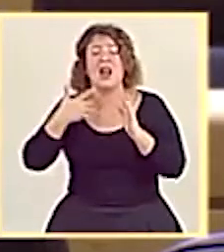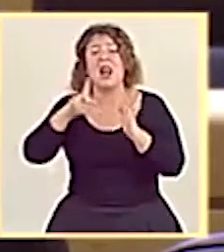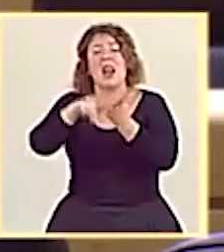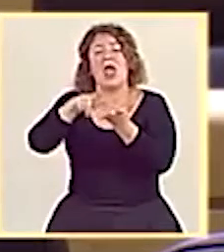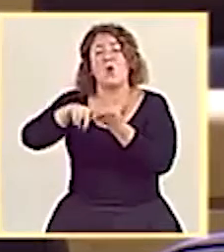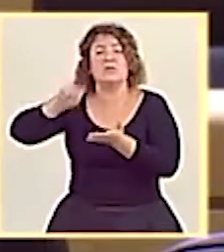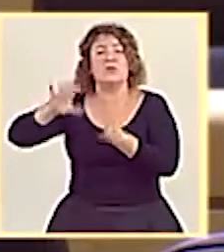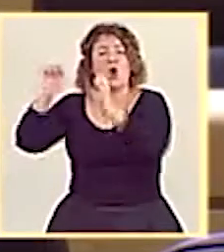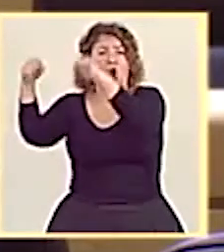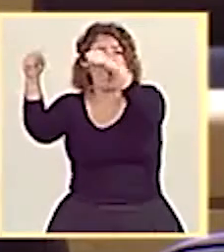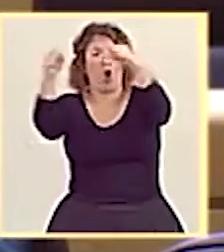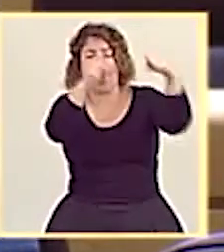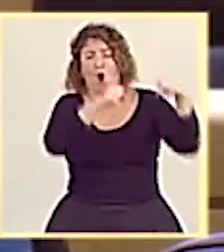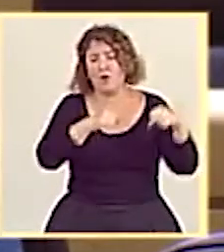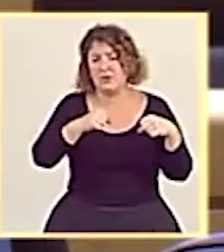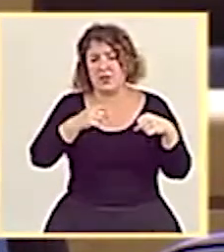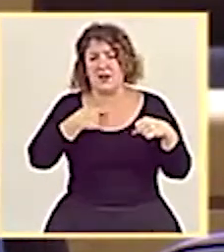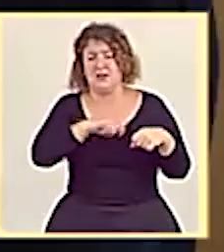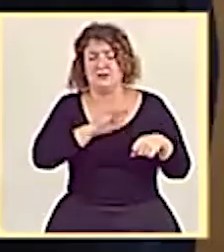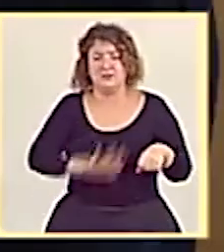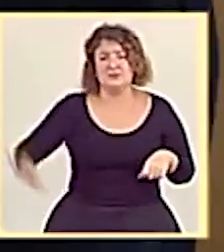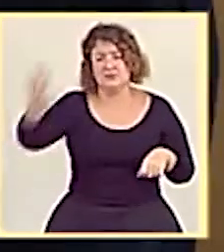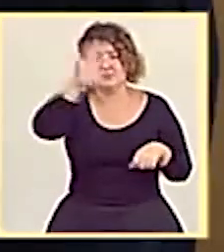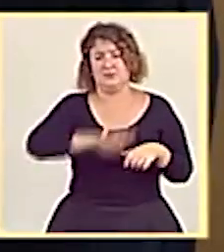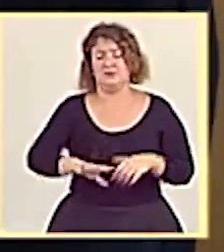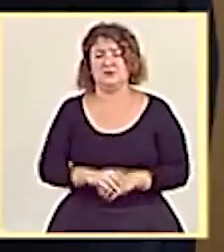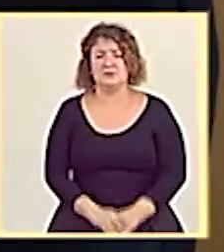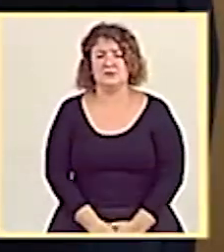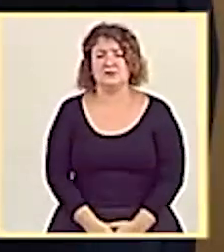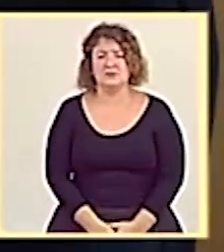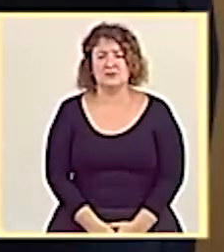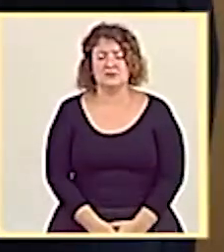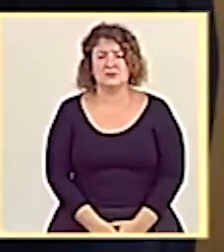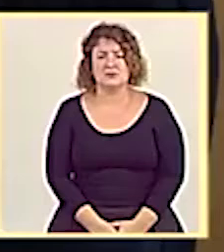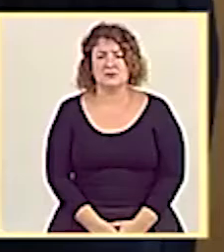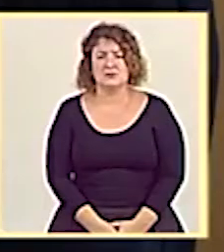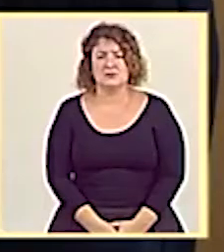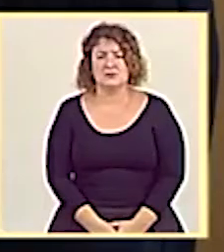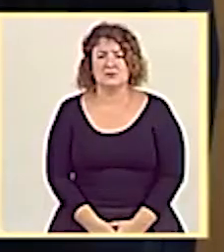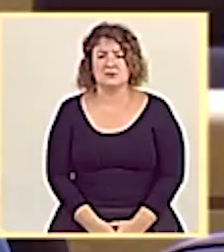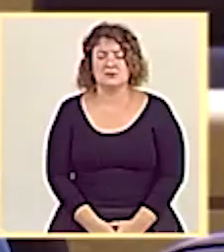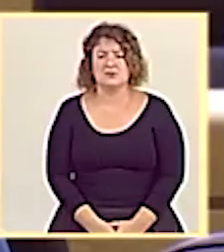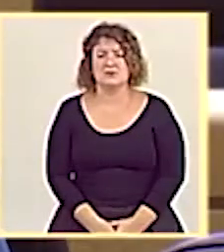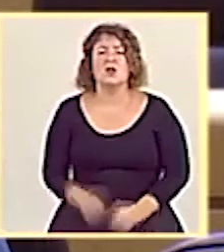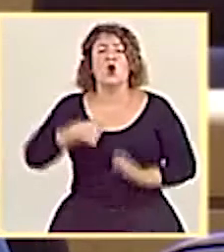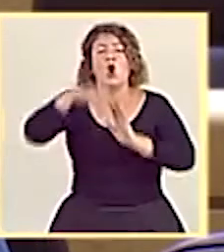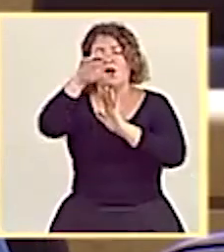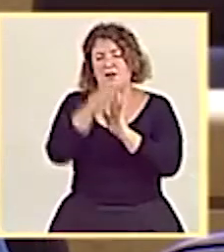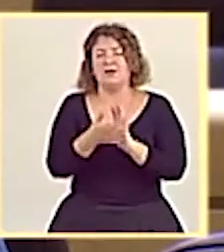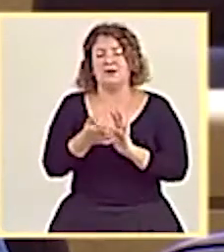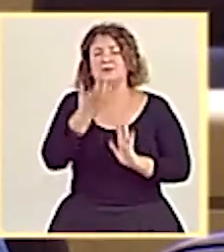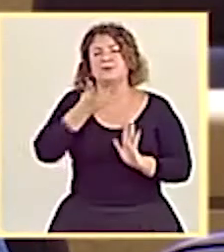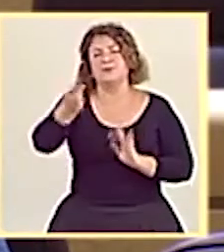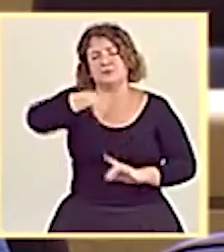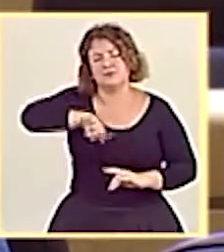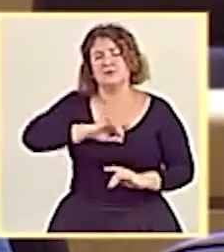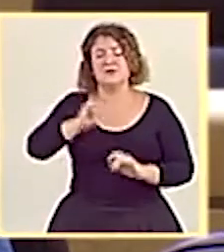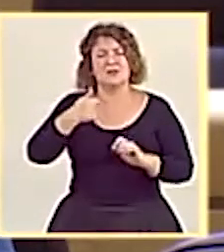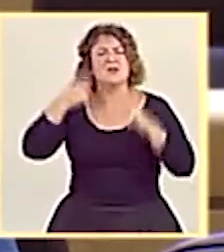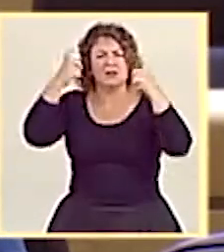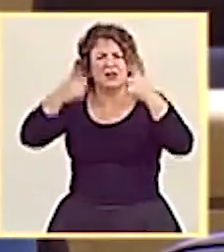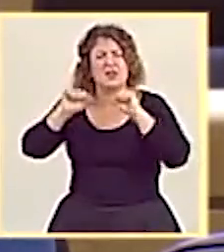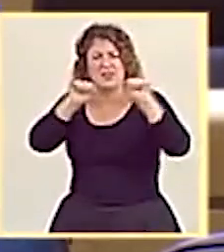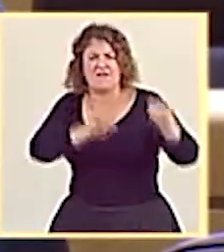Celá, no lo dude usted, que no lo dude nadie. Vamos a seguir defendiendo la libertad. Vamos a seguir defendiendo el modelo dual.